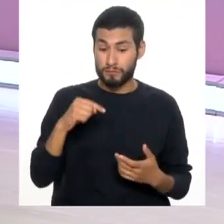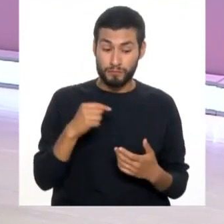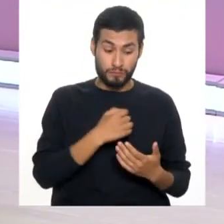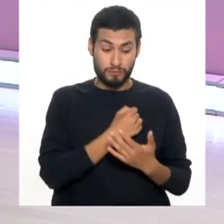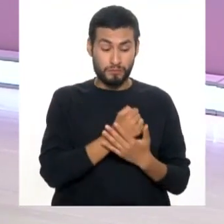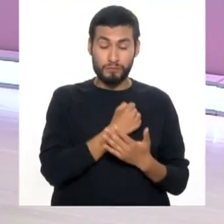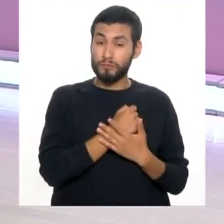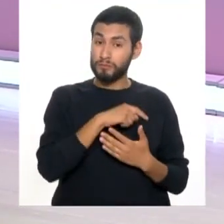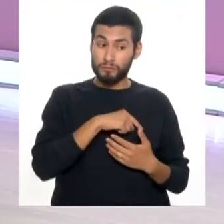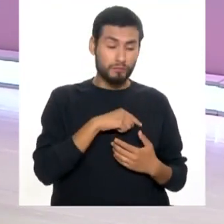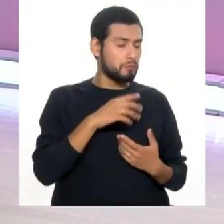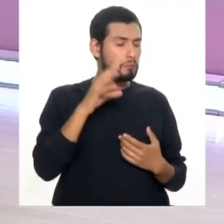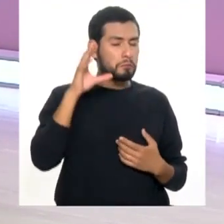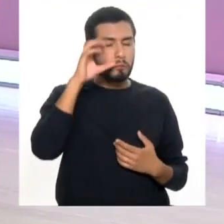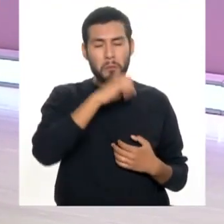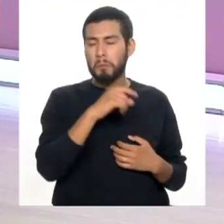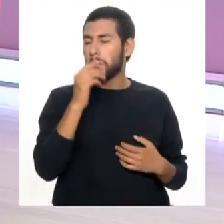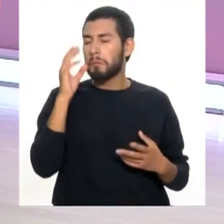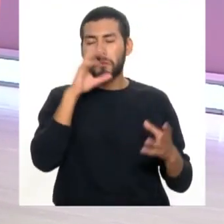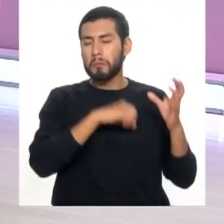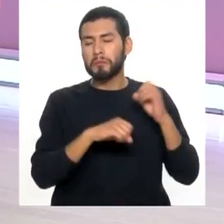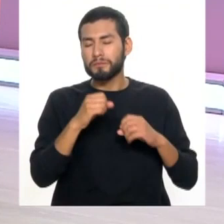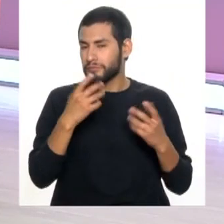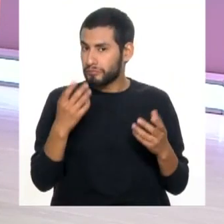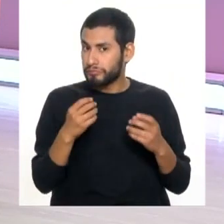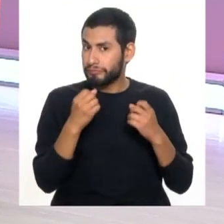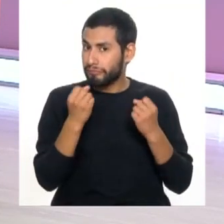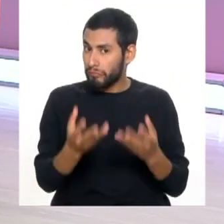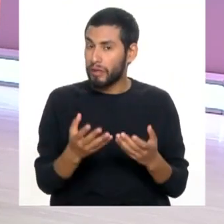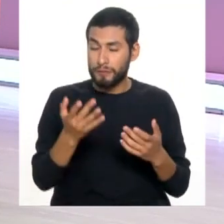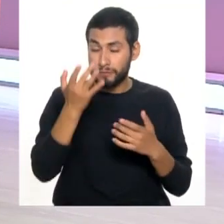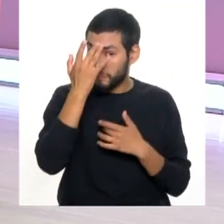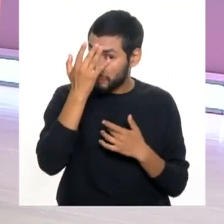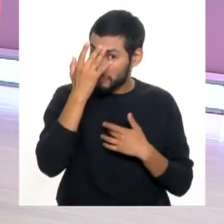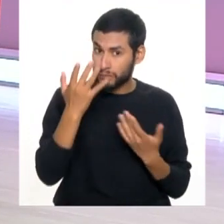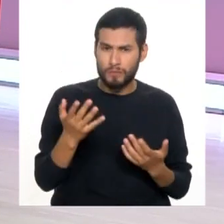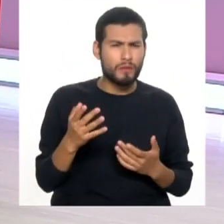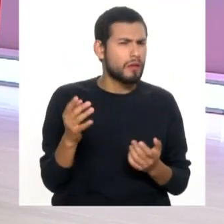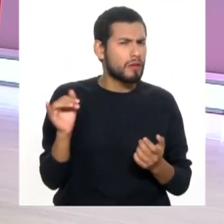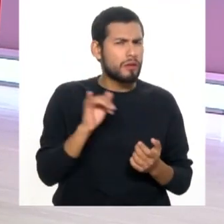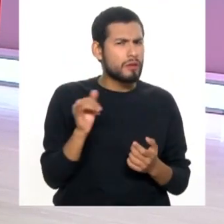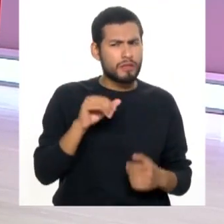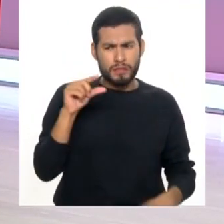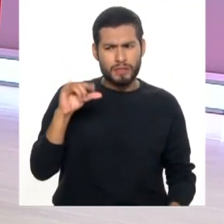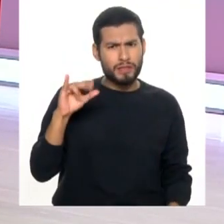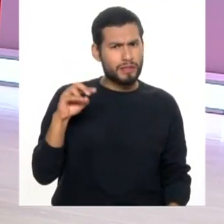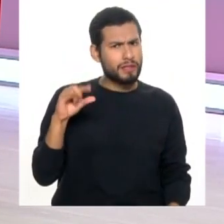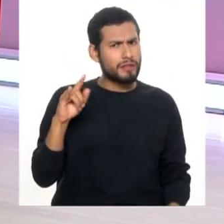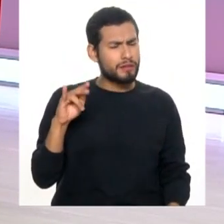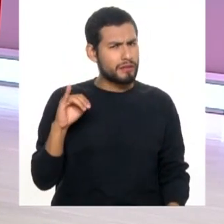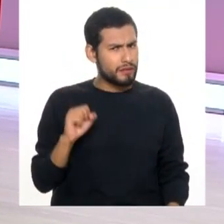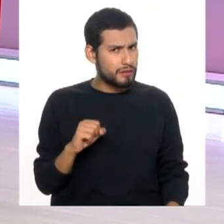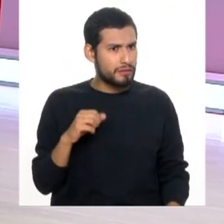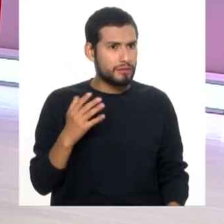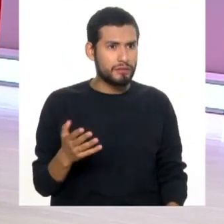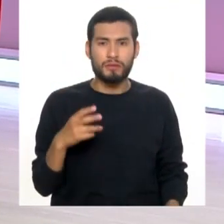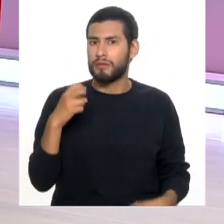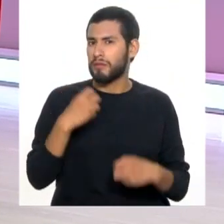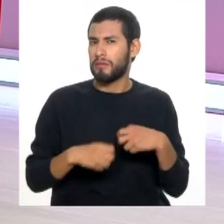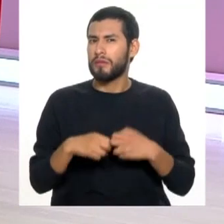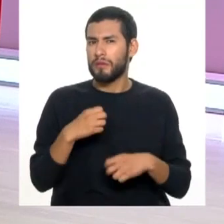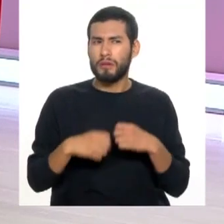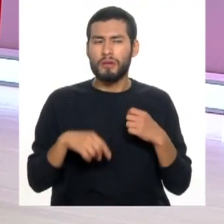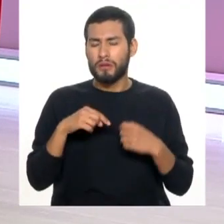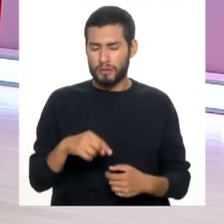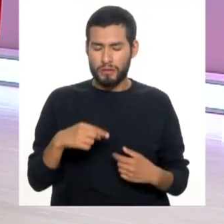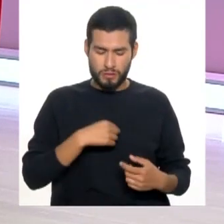silencioso al cual hay que cuidar porque de ello derivan muchas enfermedades. Exactamente igual que la gingivitis. La gingivitis, el gran problema es